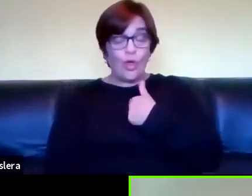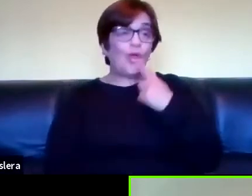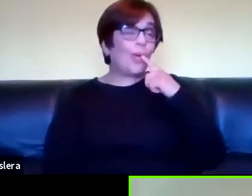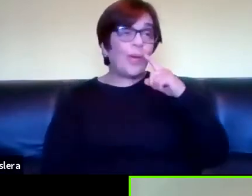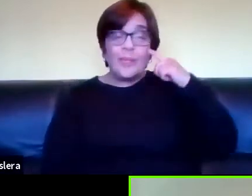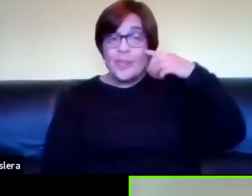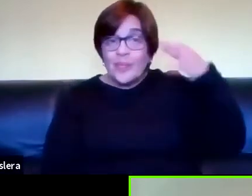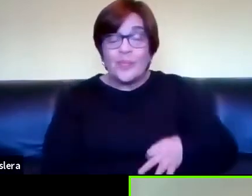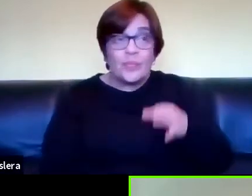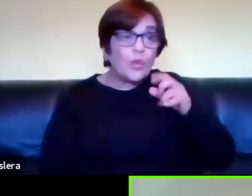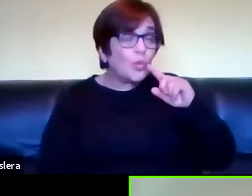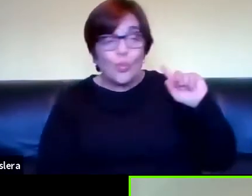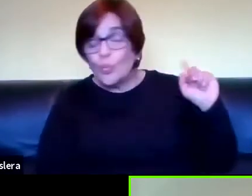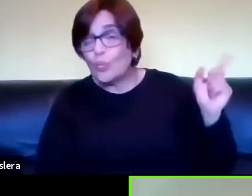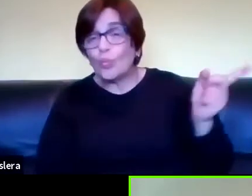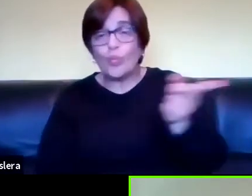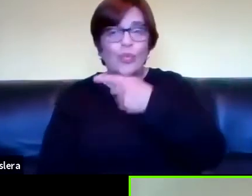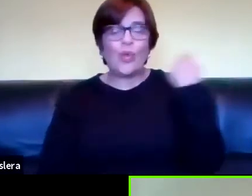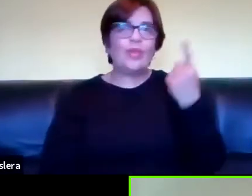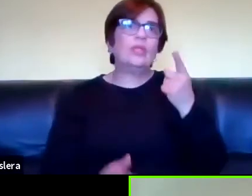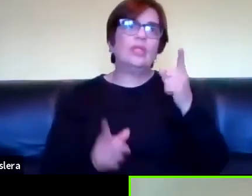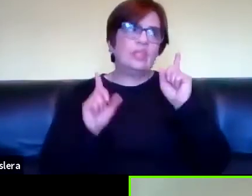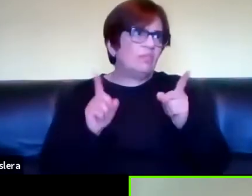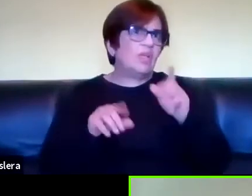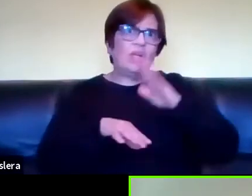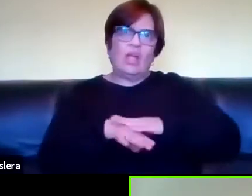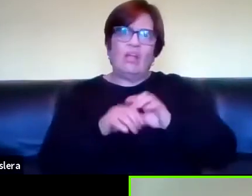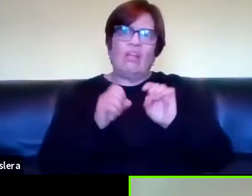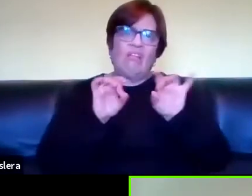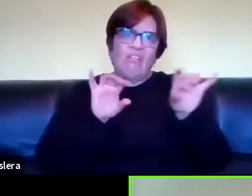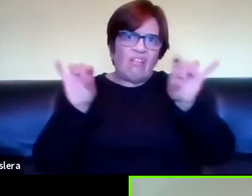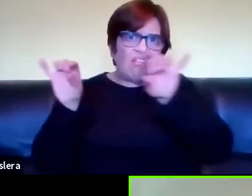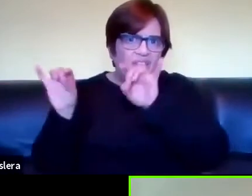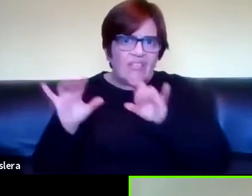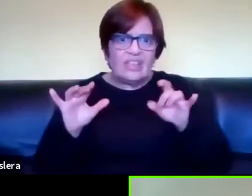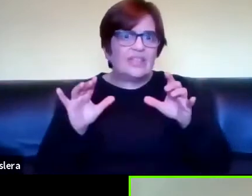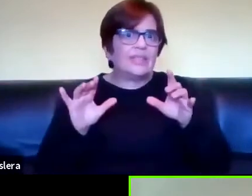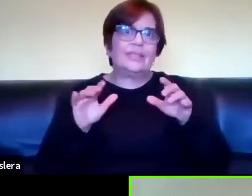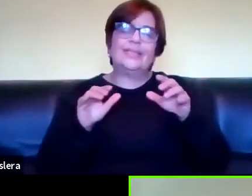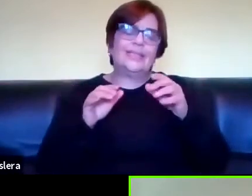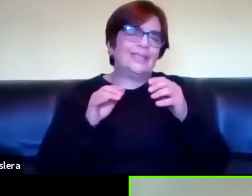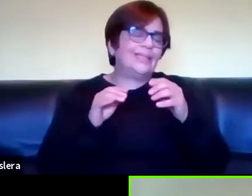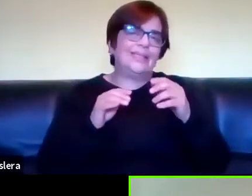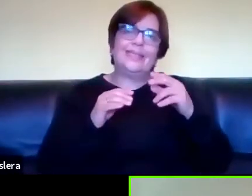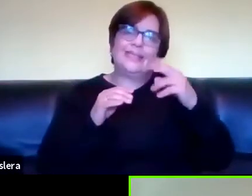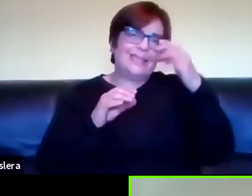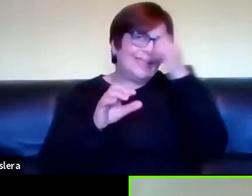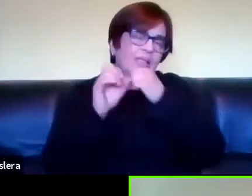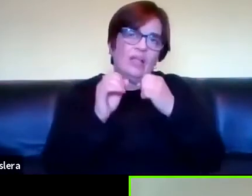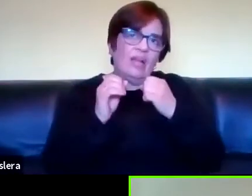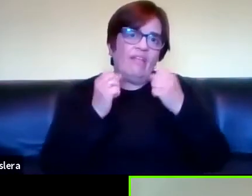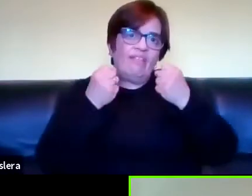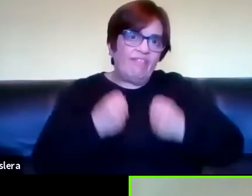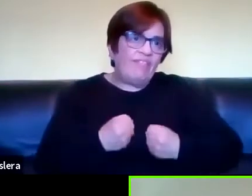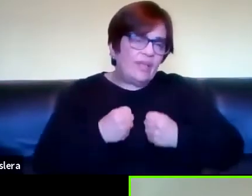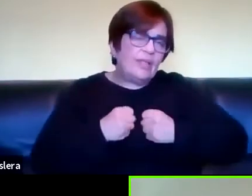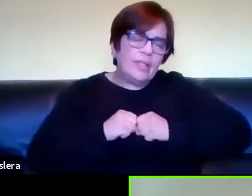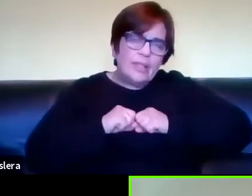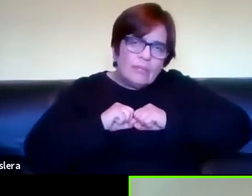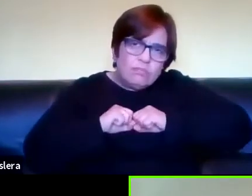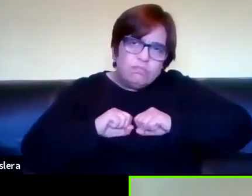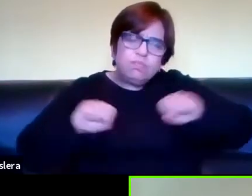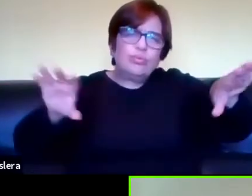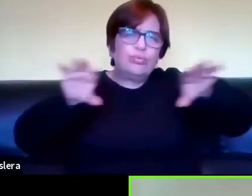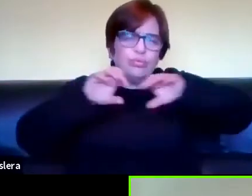nosotros y ahora con la con la pandemia y el uso de todas estas nuevas tecnologías esto se está promoviendo enormemente